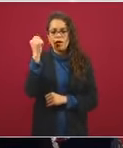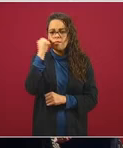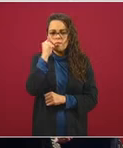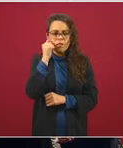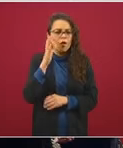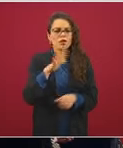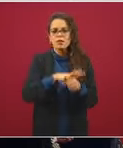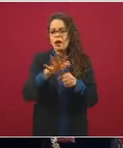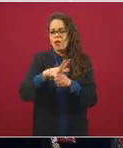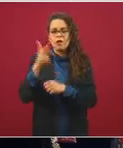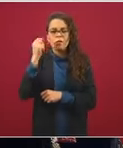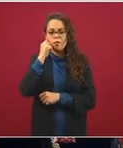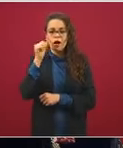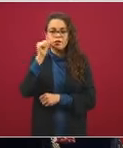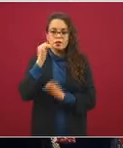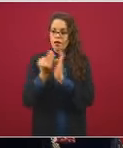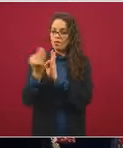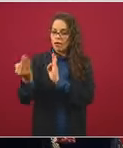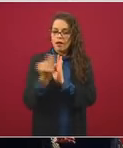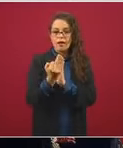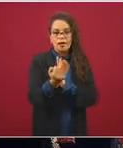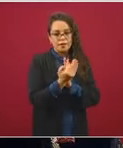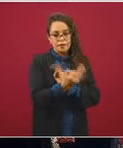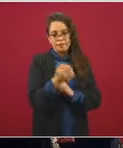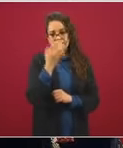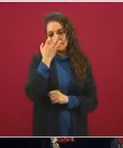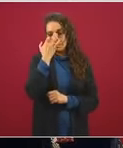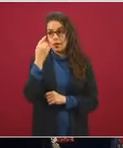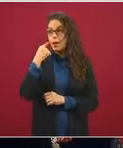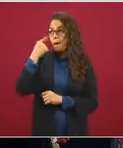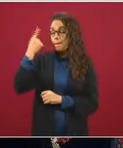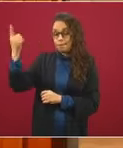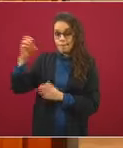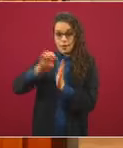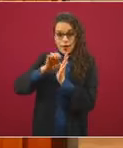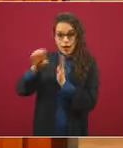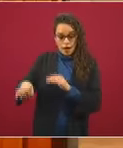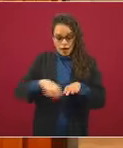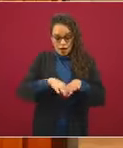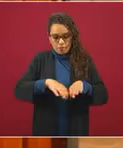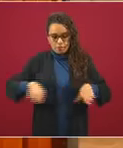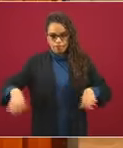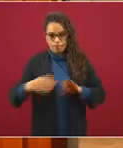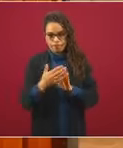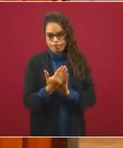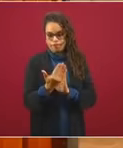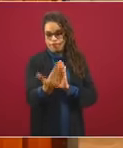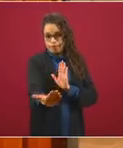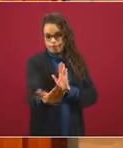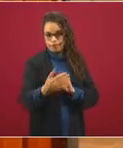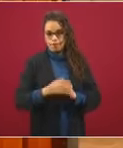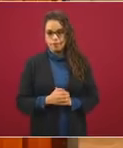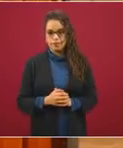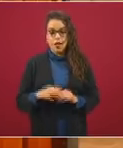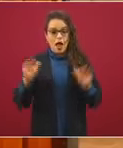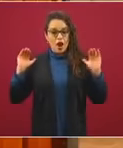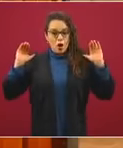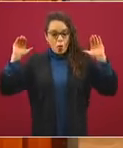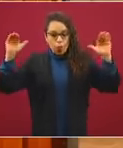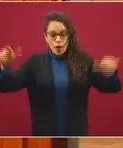Transporte aéreo, por ejemplo, los mostradores que estamos hablando, las áreas de tránsito en los aeropuertos deben de tener también flujos